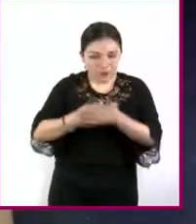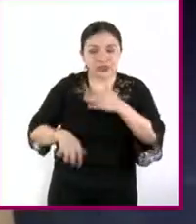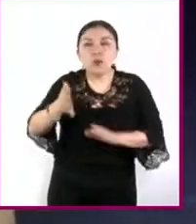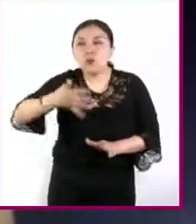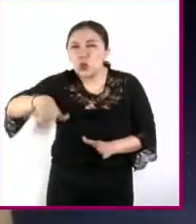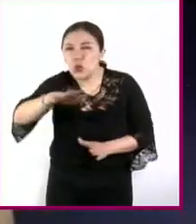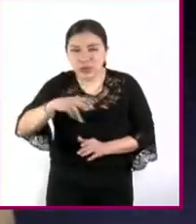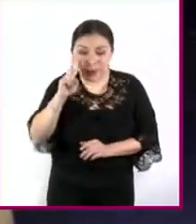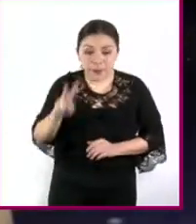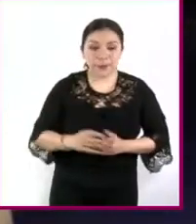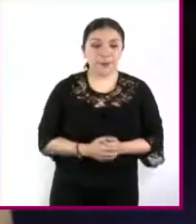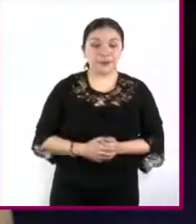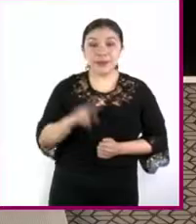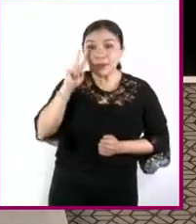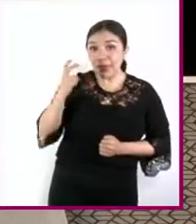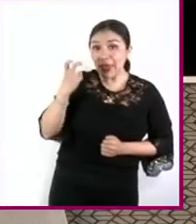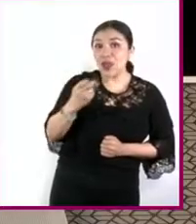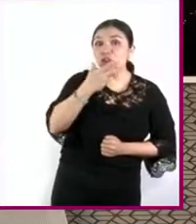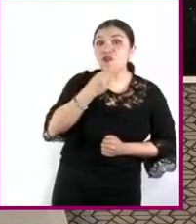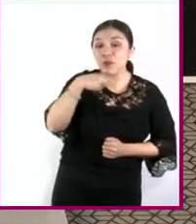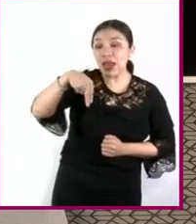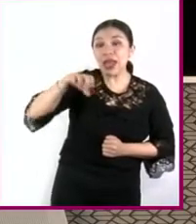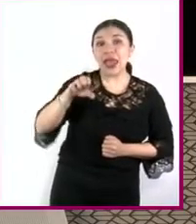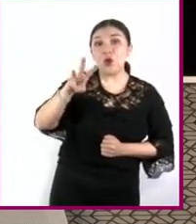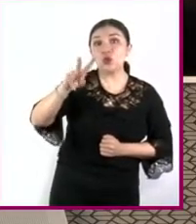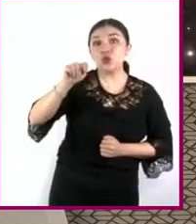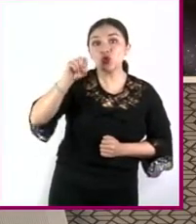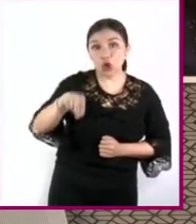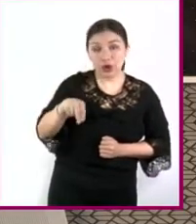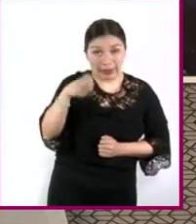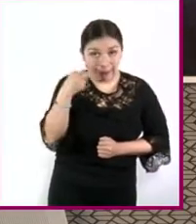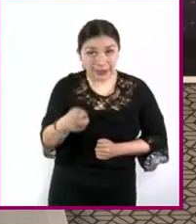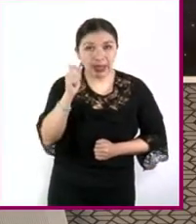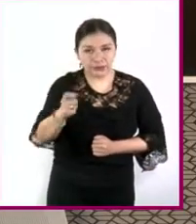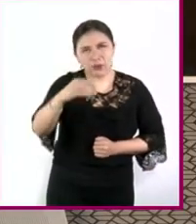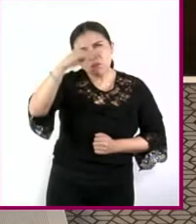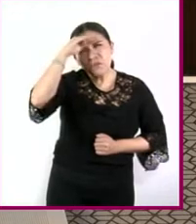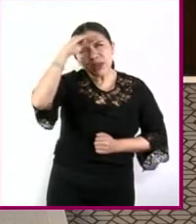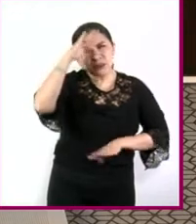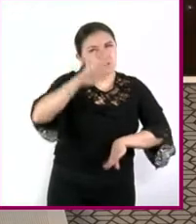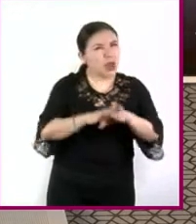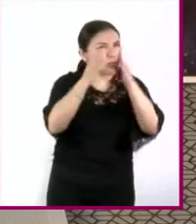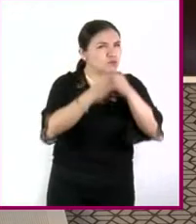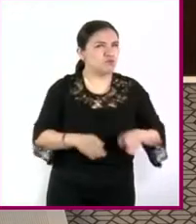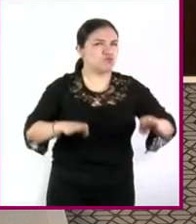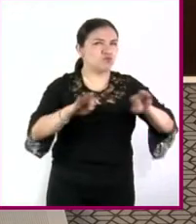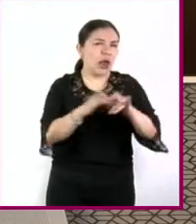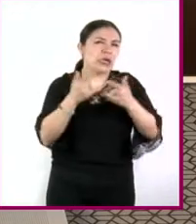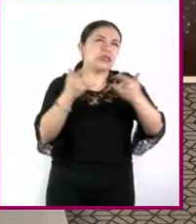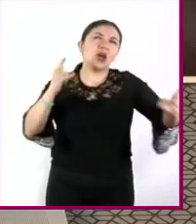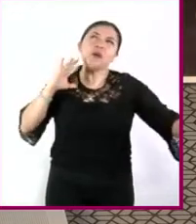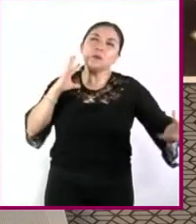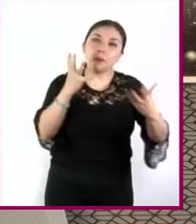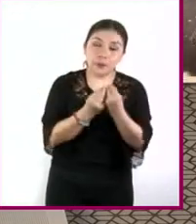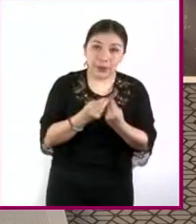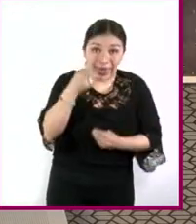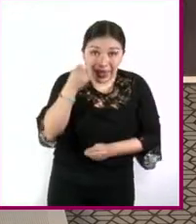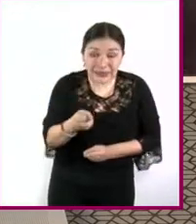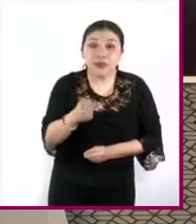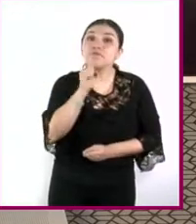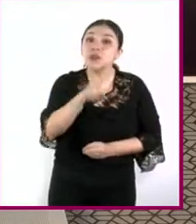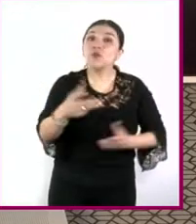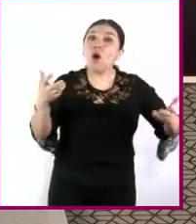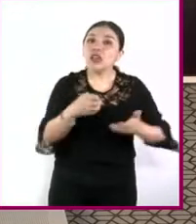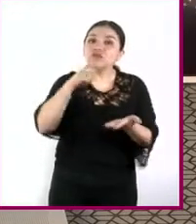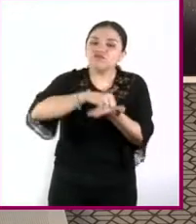aquí está newton newton no sólo es uno de los pensadores más importantes de la historia moderna que sentó las